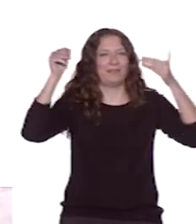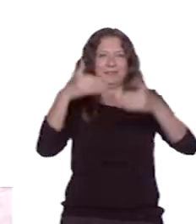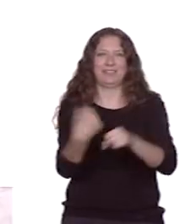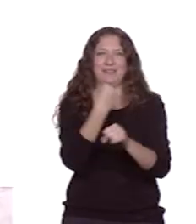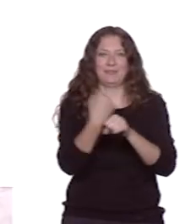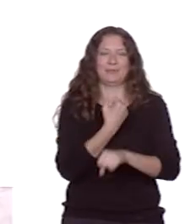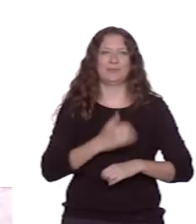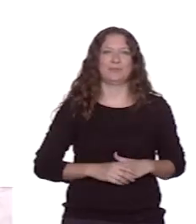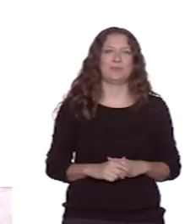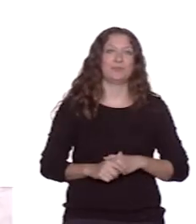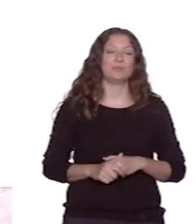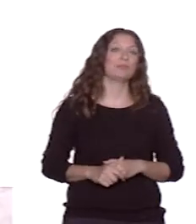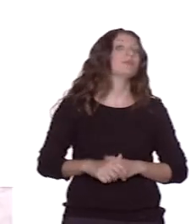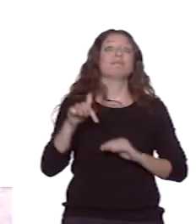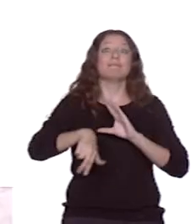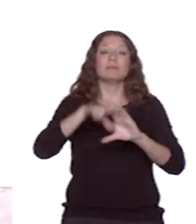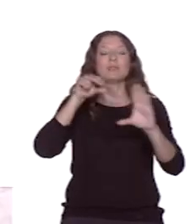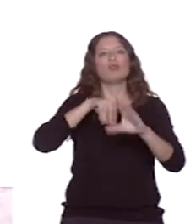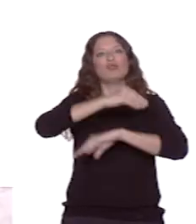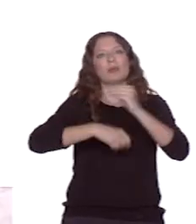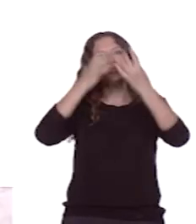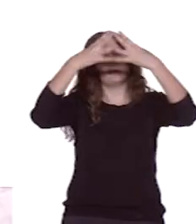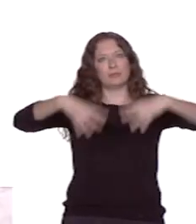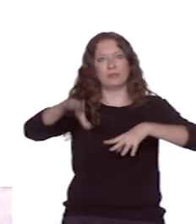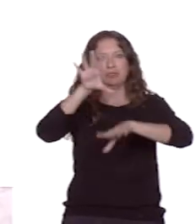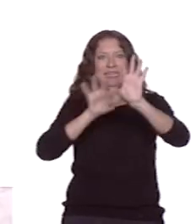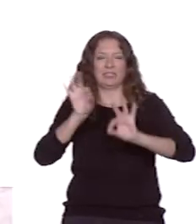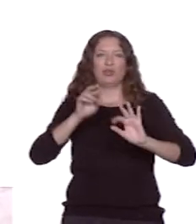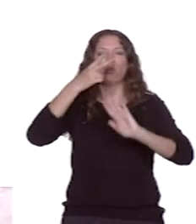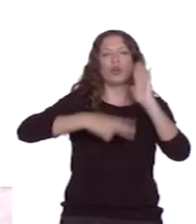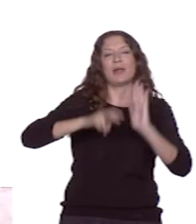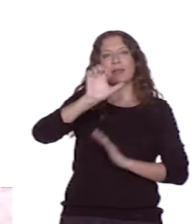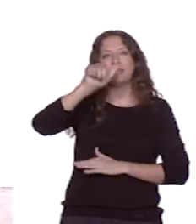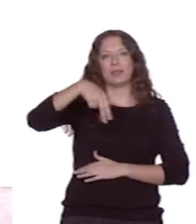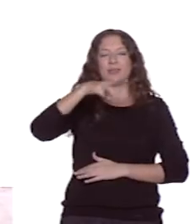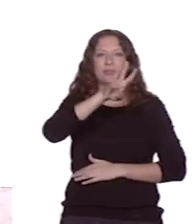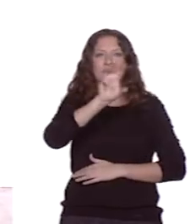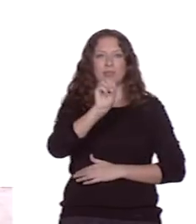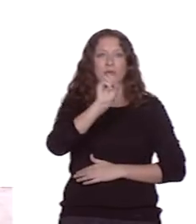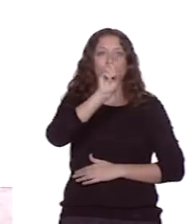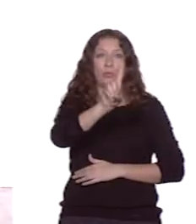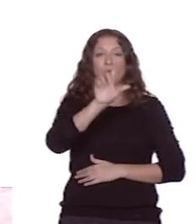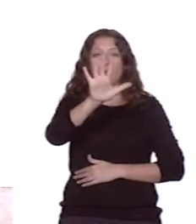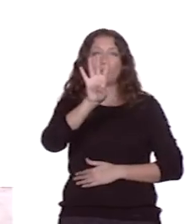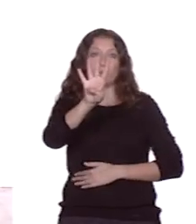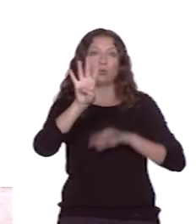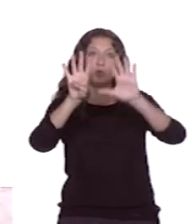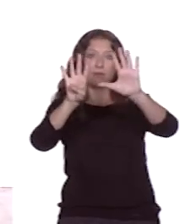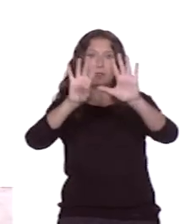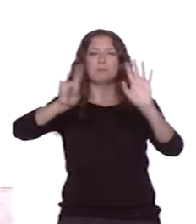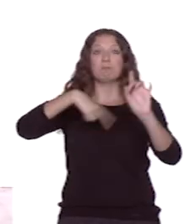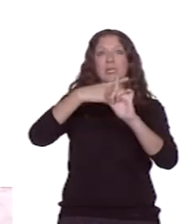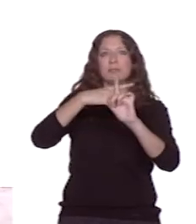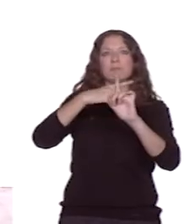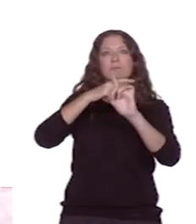En este vídeo utilizaremos el árbol de decisión de la norma EN 301549 e iremos respondiendo a las